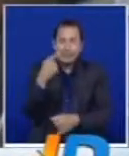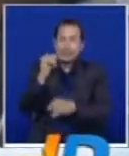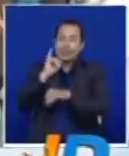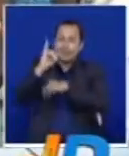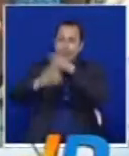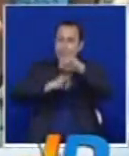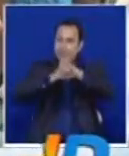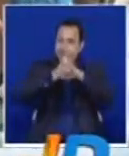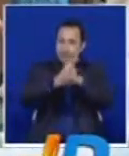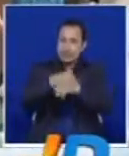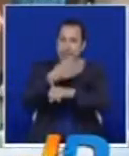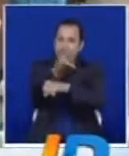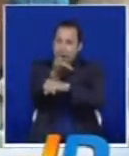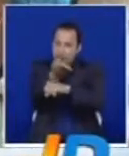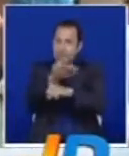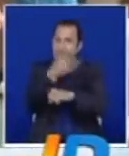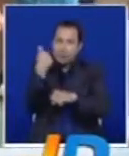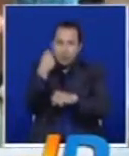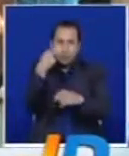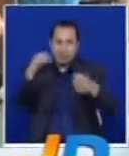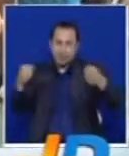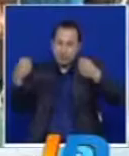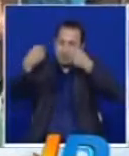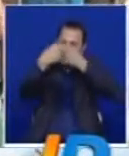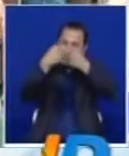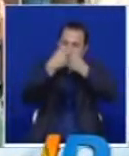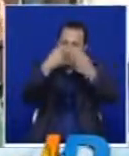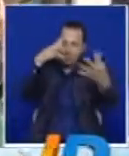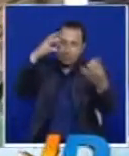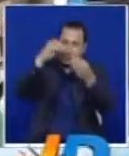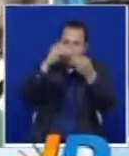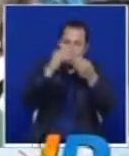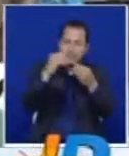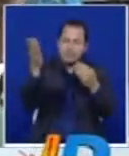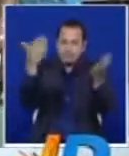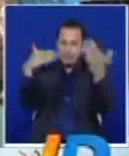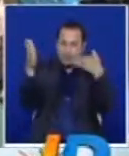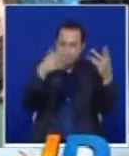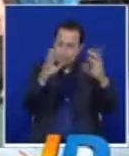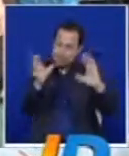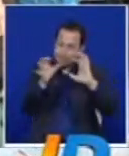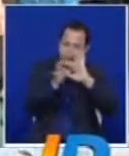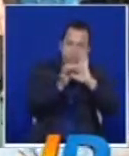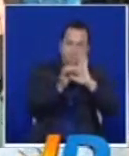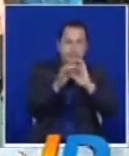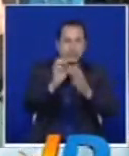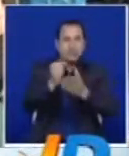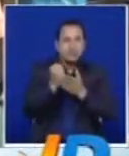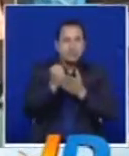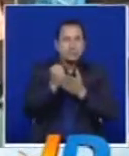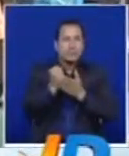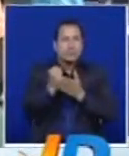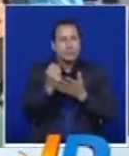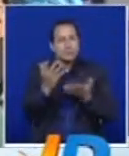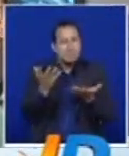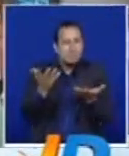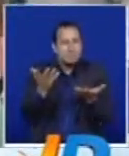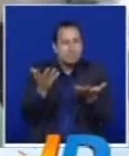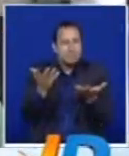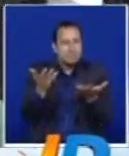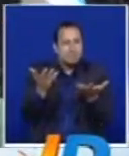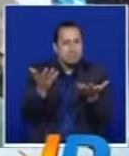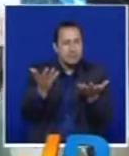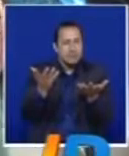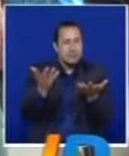-raizal. Establecer esas alianzas o esos enlaces que nos permitan, llamémoslo así, de una manera